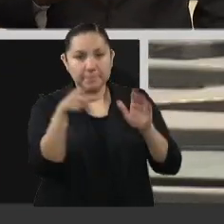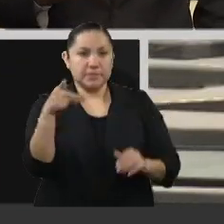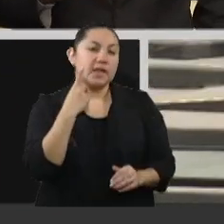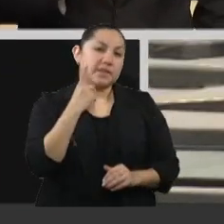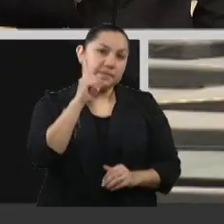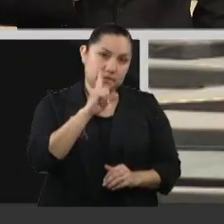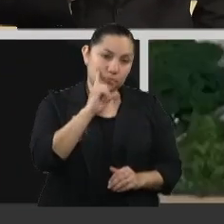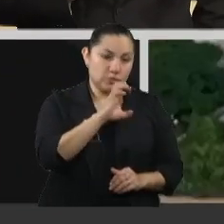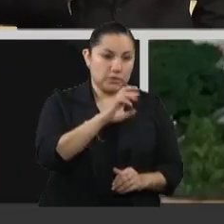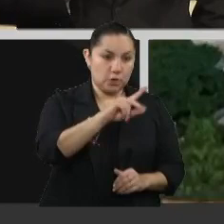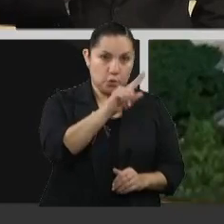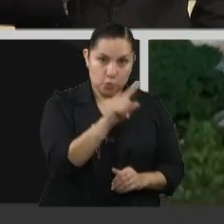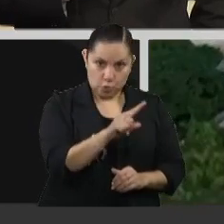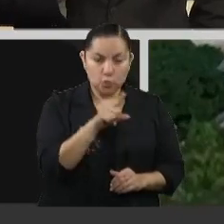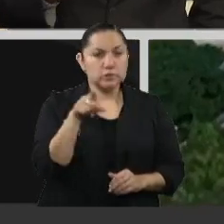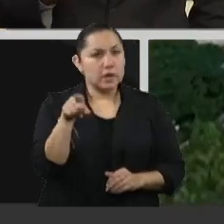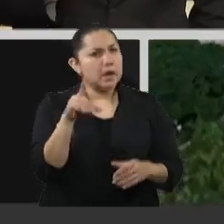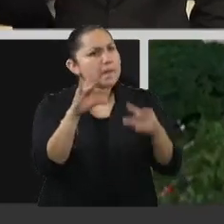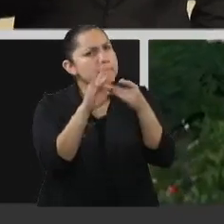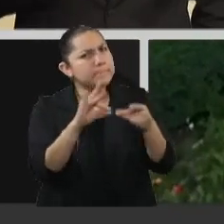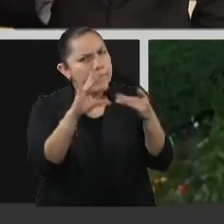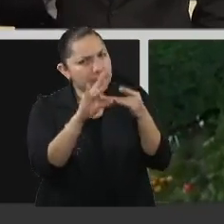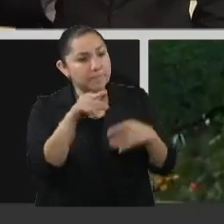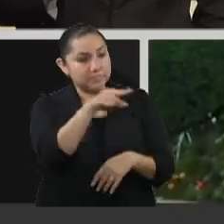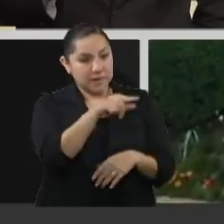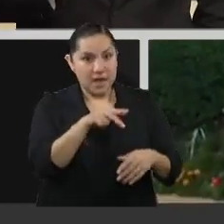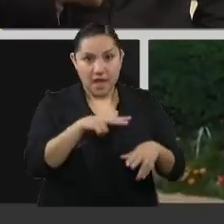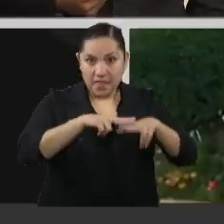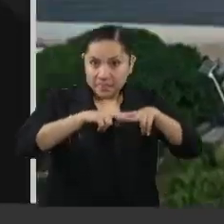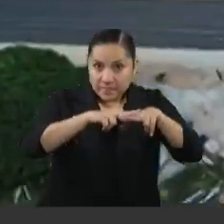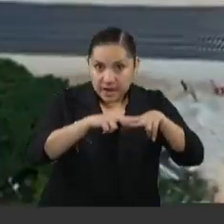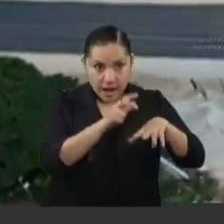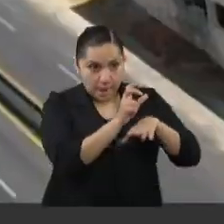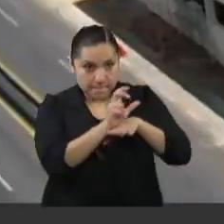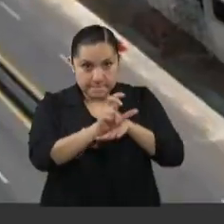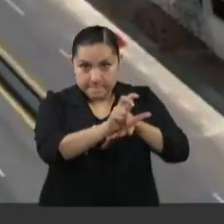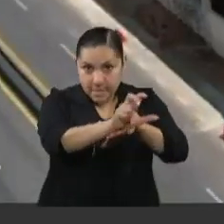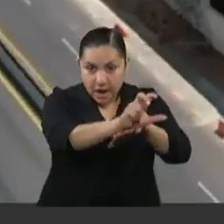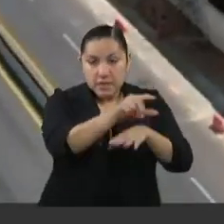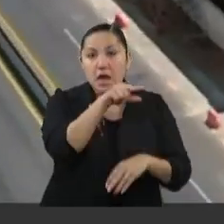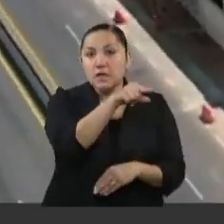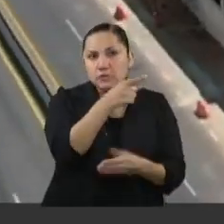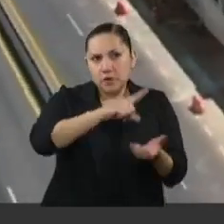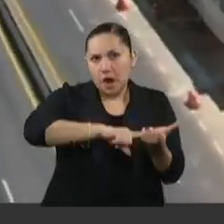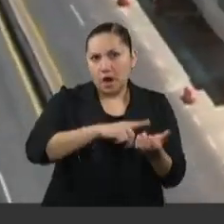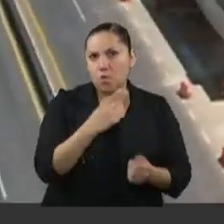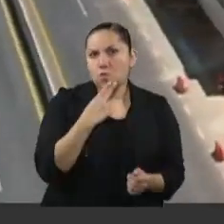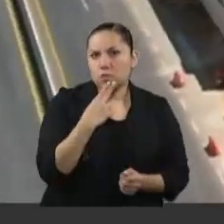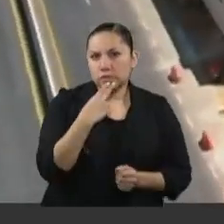destacó que el recién inaugurado Tren Maya representa una gran oportunidad de desarrollo para esta región del país.